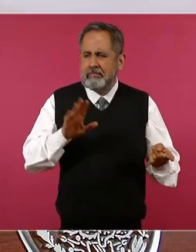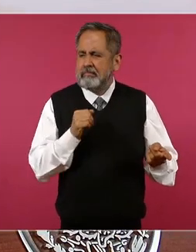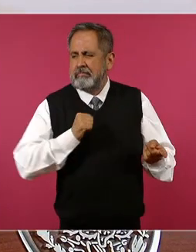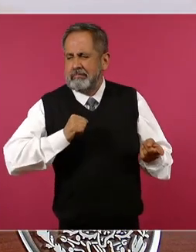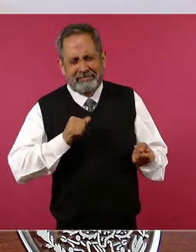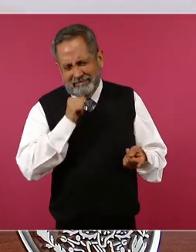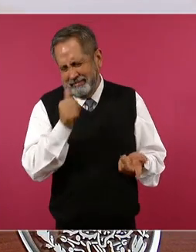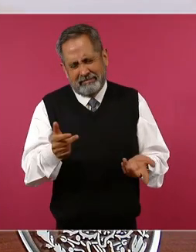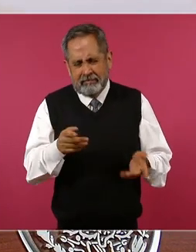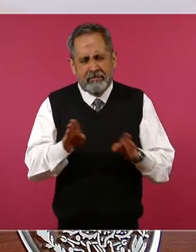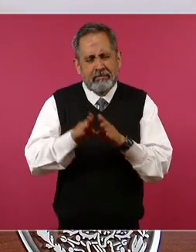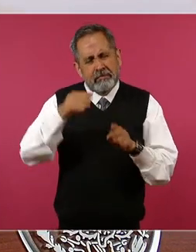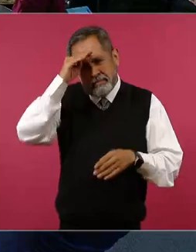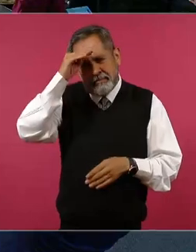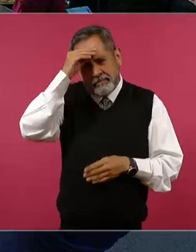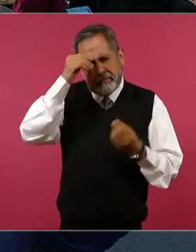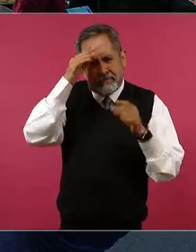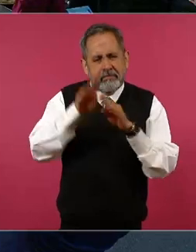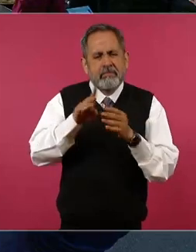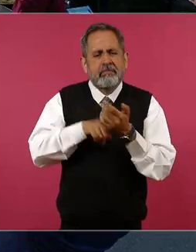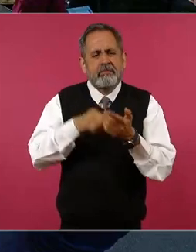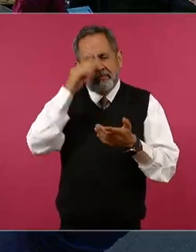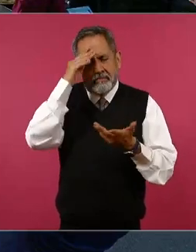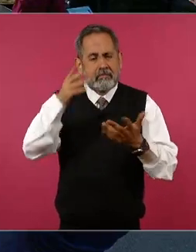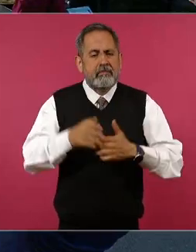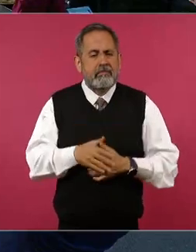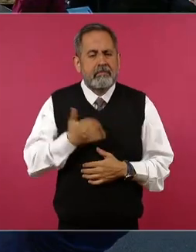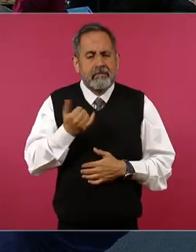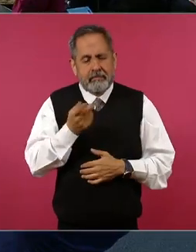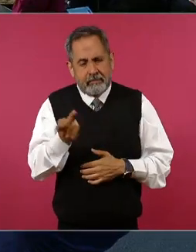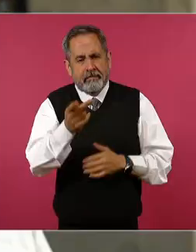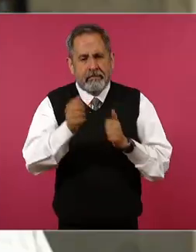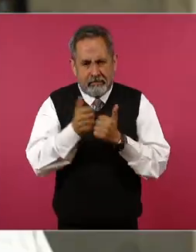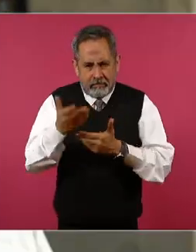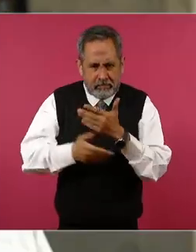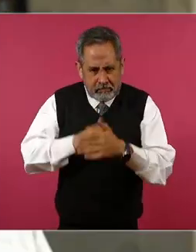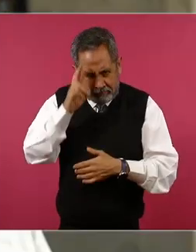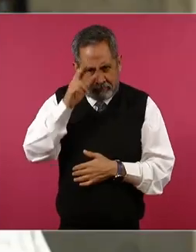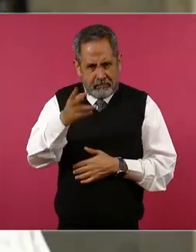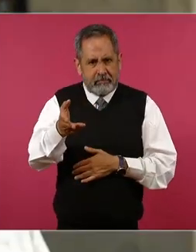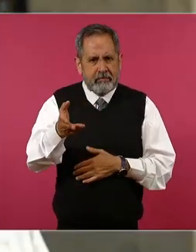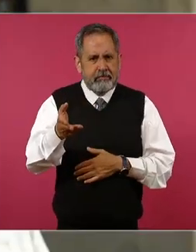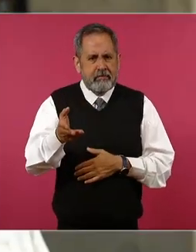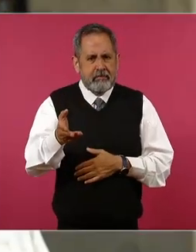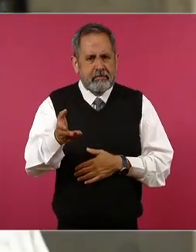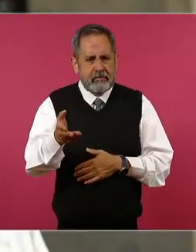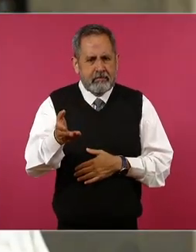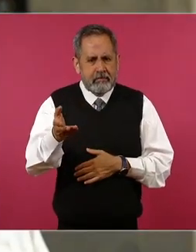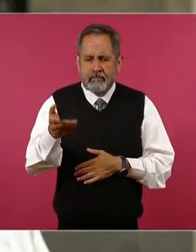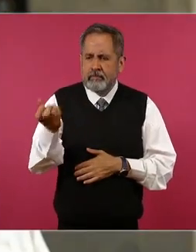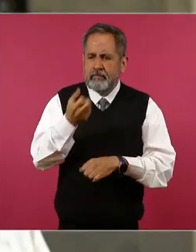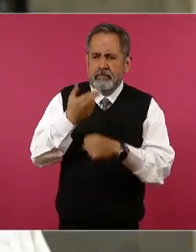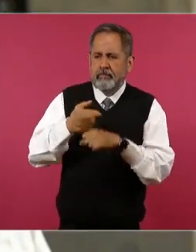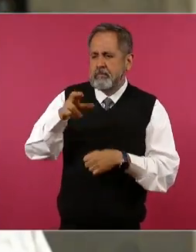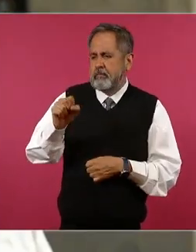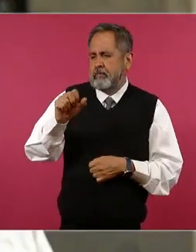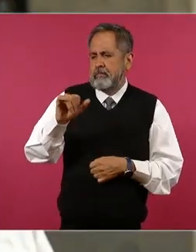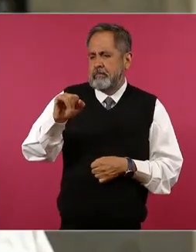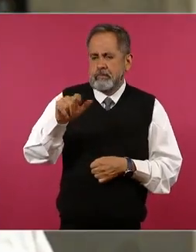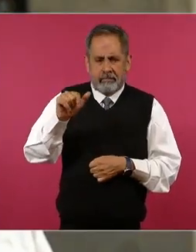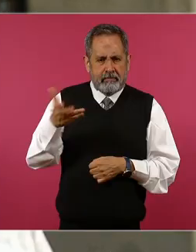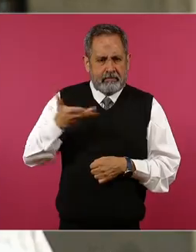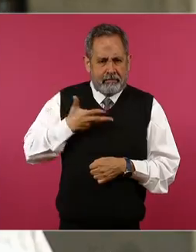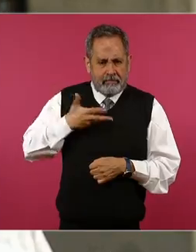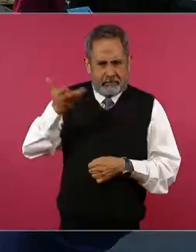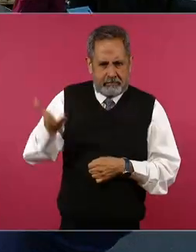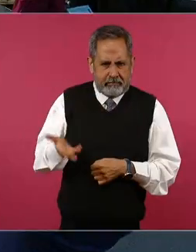qué reflexión le da de hecho a propósito con todo respeto de la de la de la secretaria Rosa Isela Rodríguez que